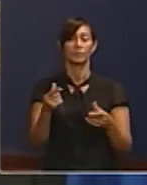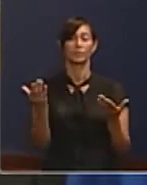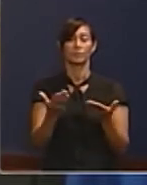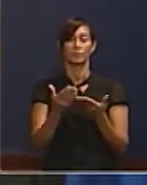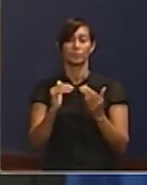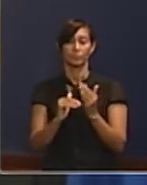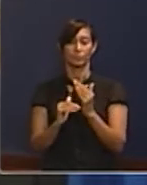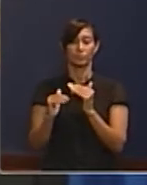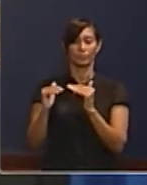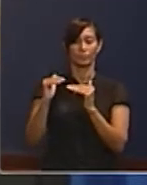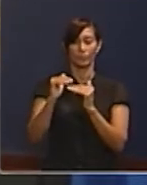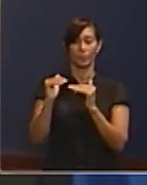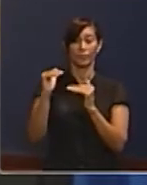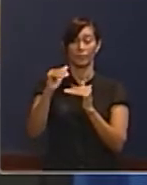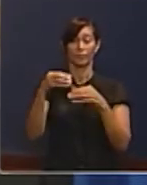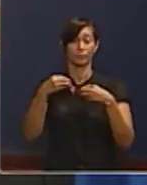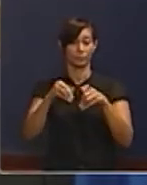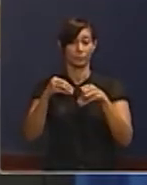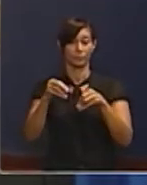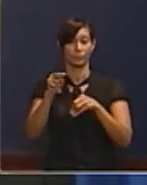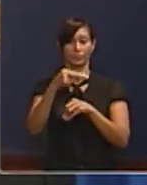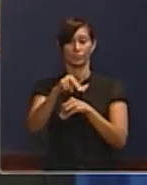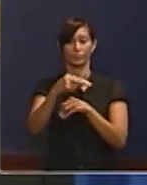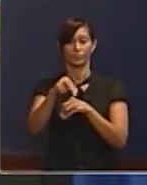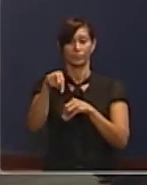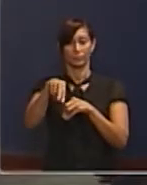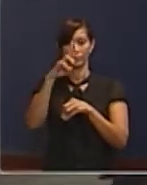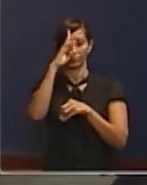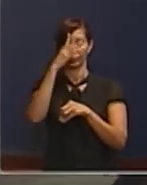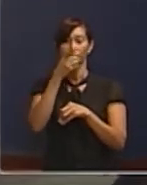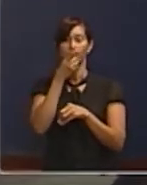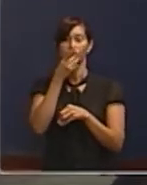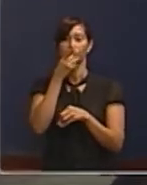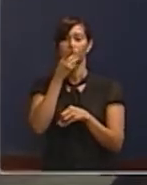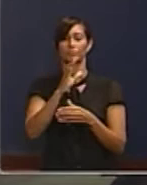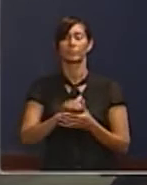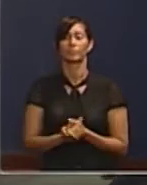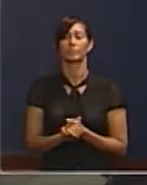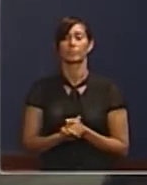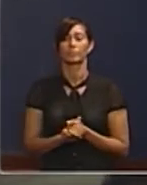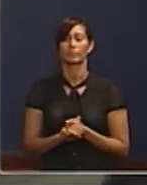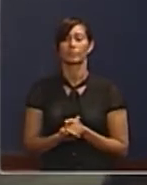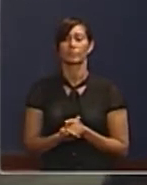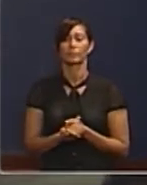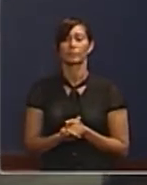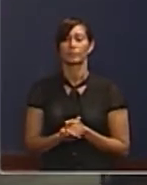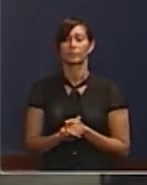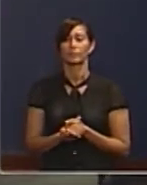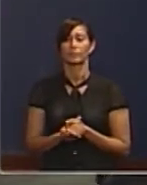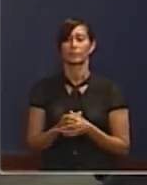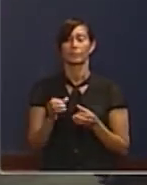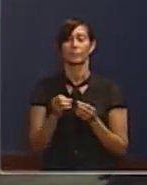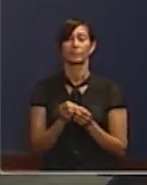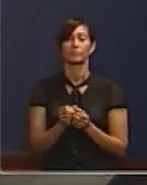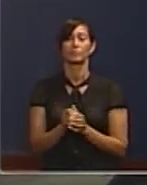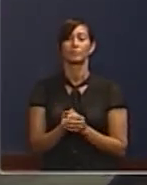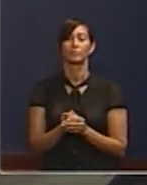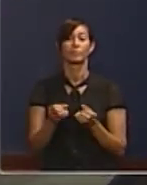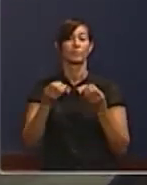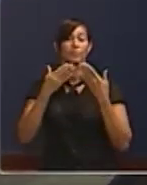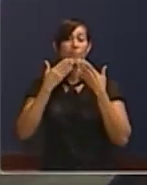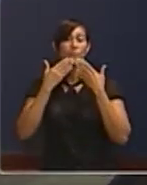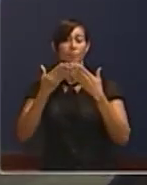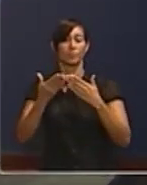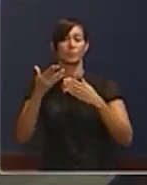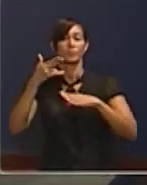crecer el negocio del maní de picadera en República Dominicana. Venga Don Mauricio, por favor. Muchas gracias, Omar. Muy buenas